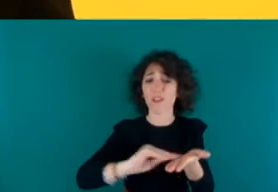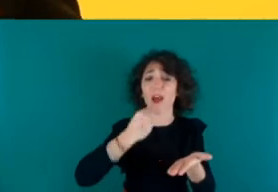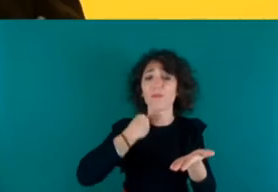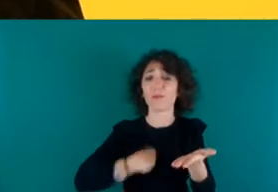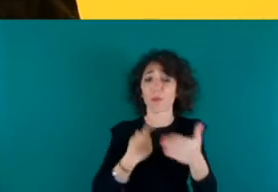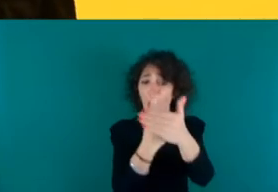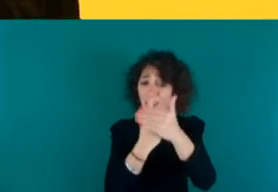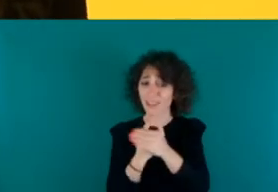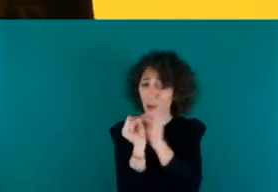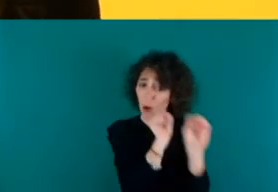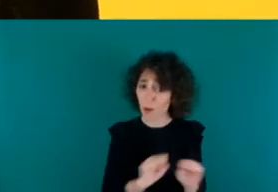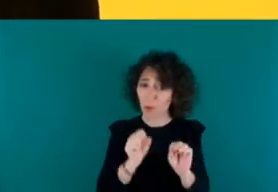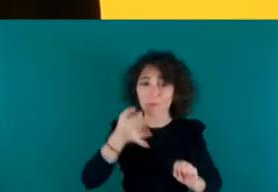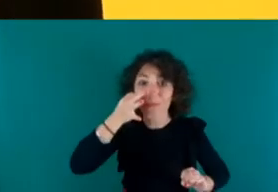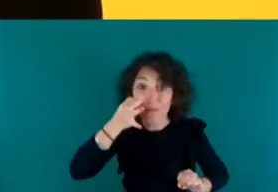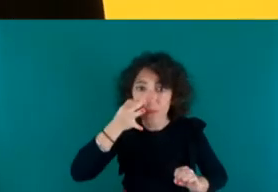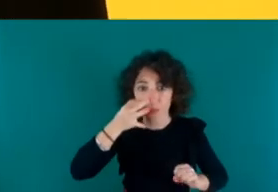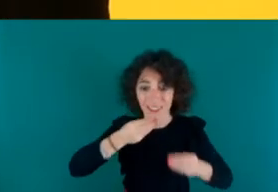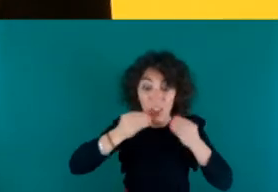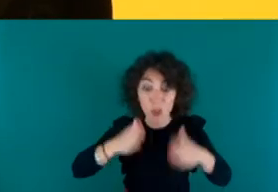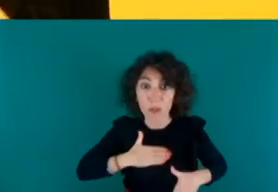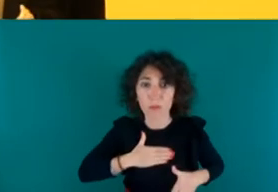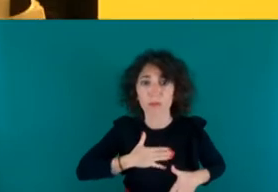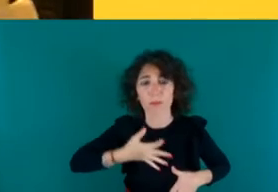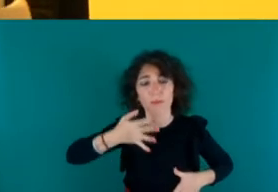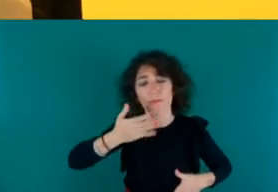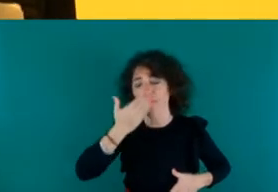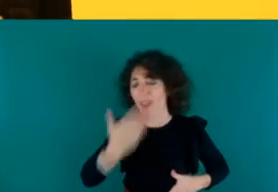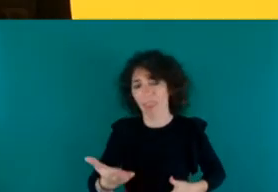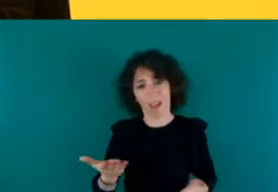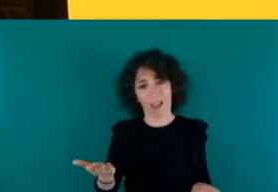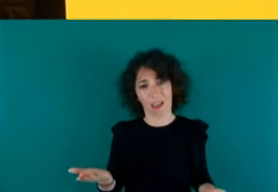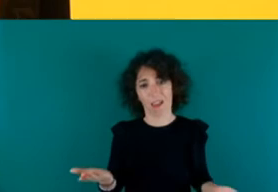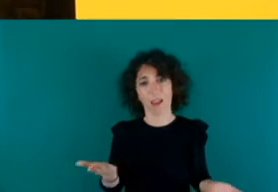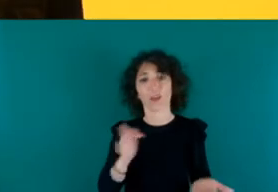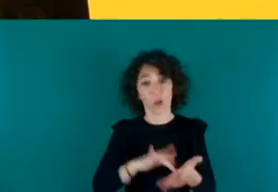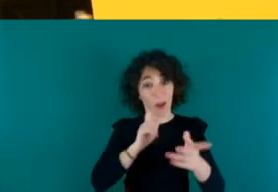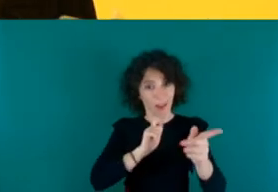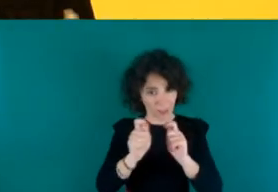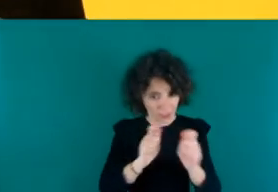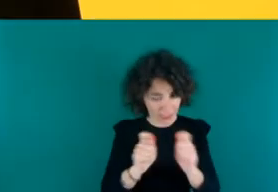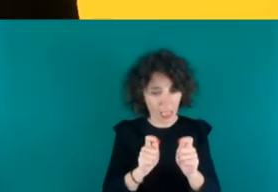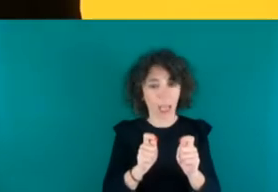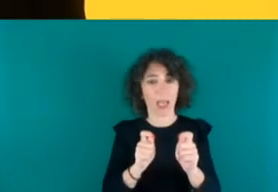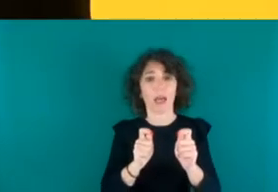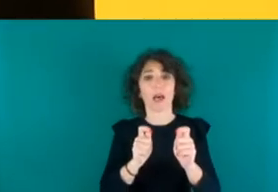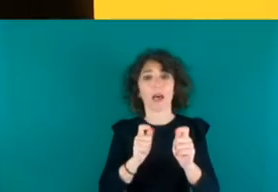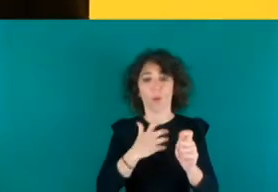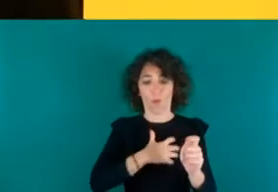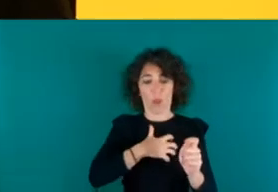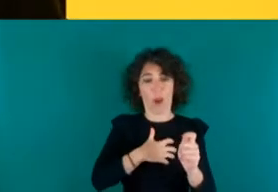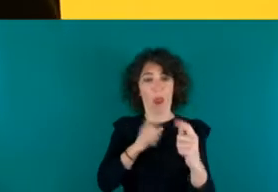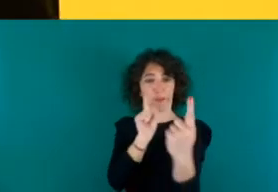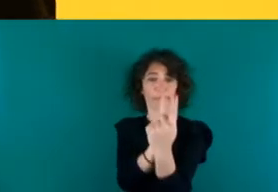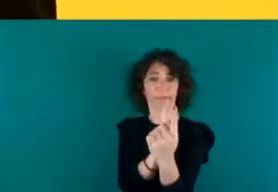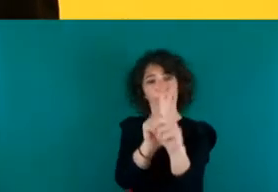que realmente su historia es real. Pasa por una entrevista que se la hace el funcionario de turno